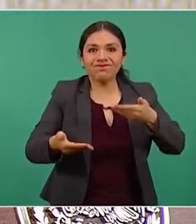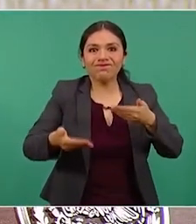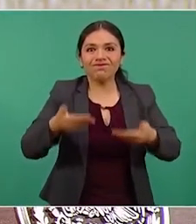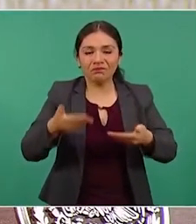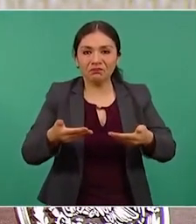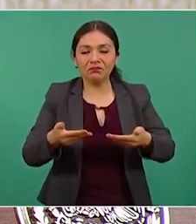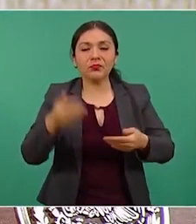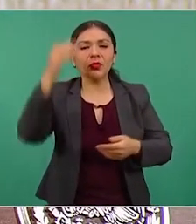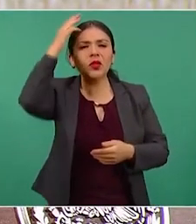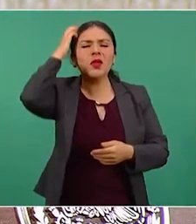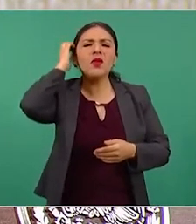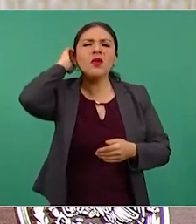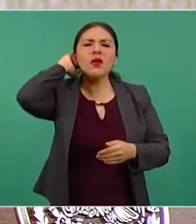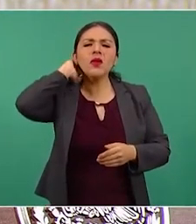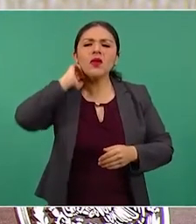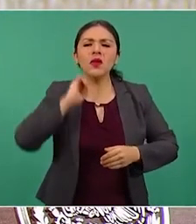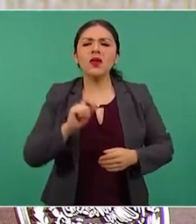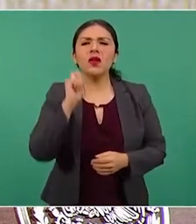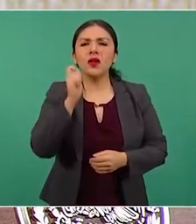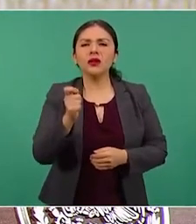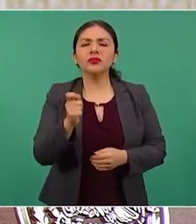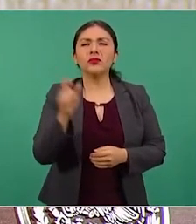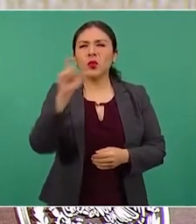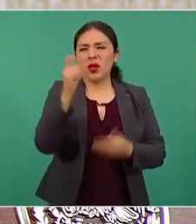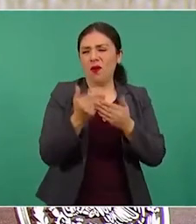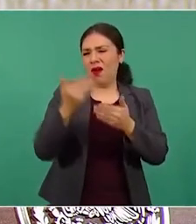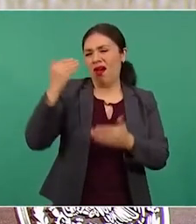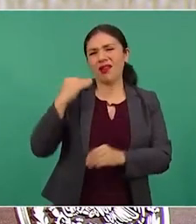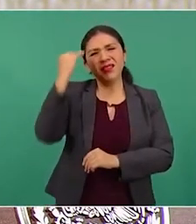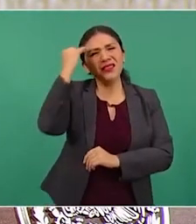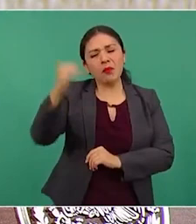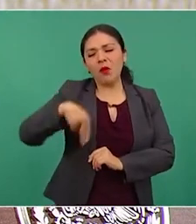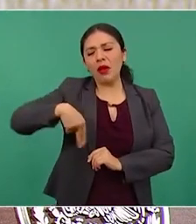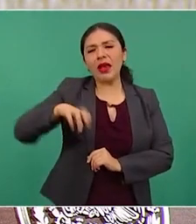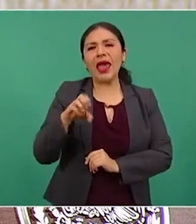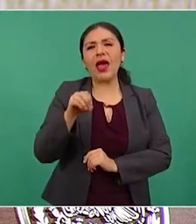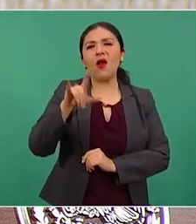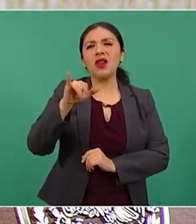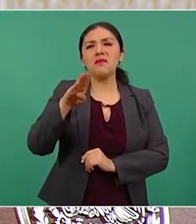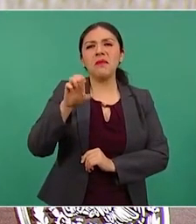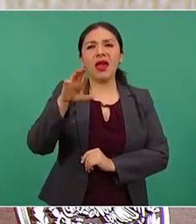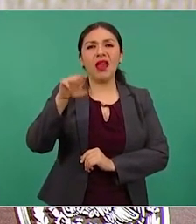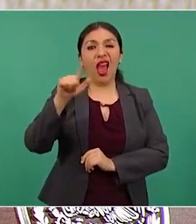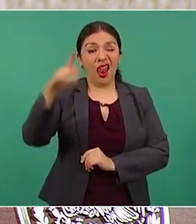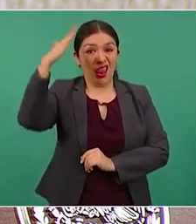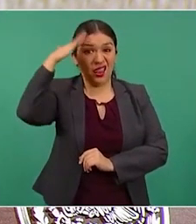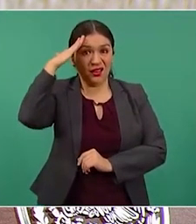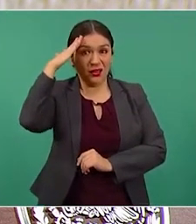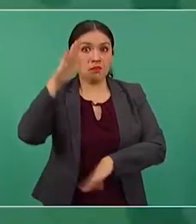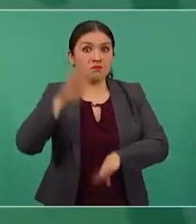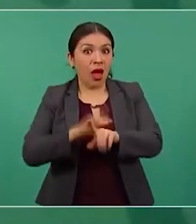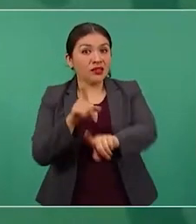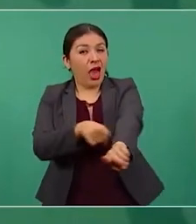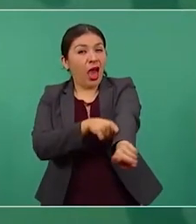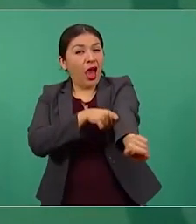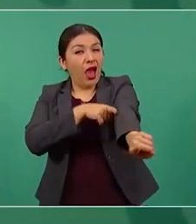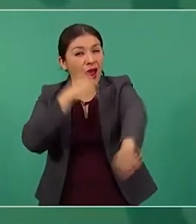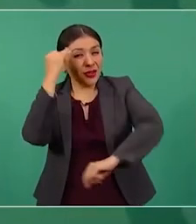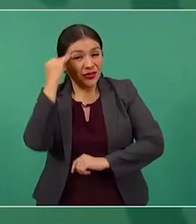Durante el periodo neoliberal, el largo periodo neoliberal